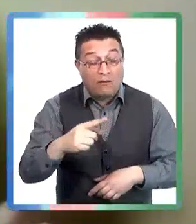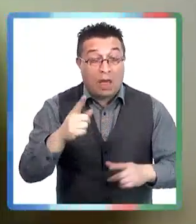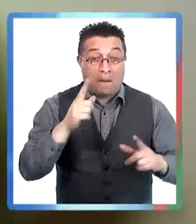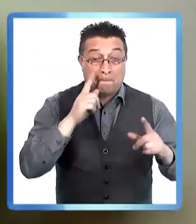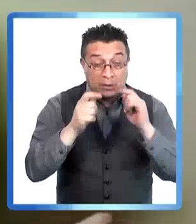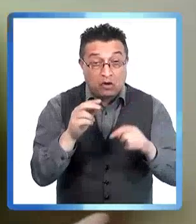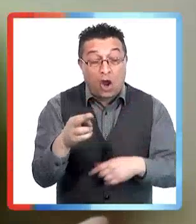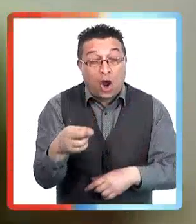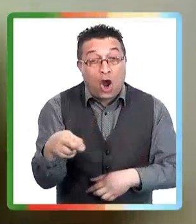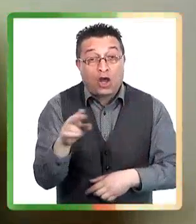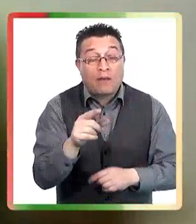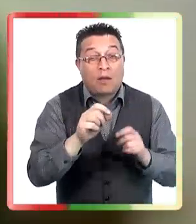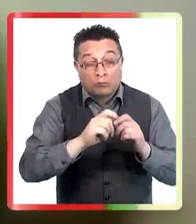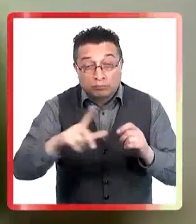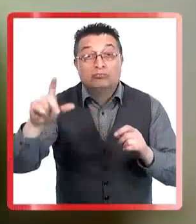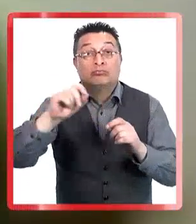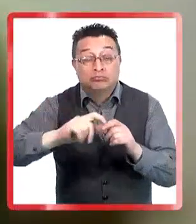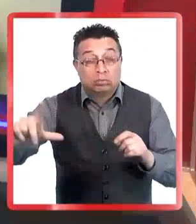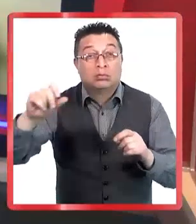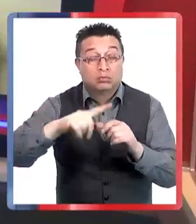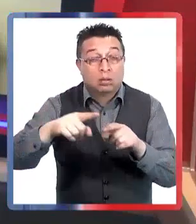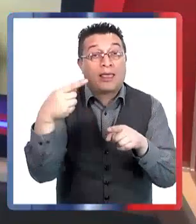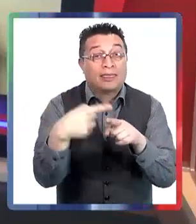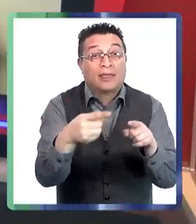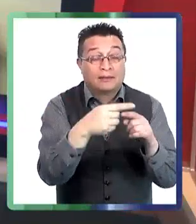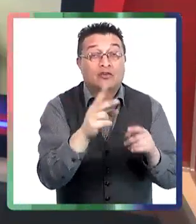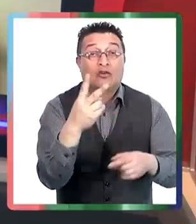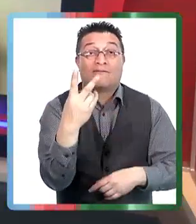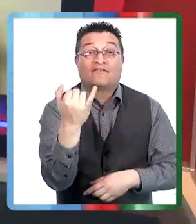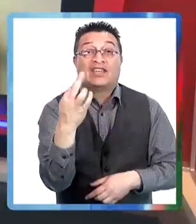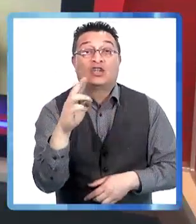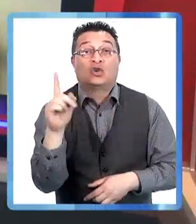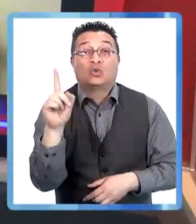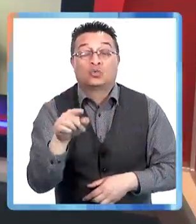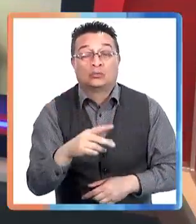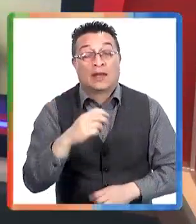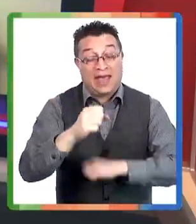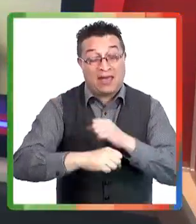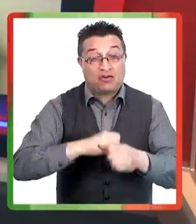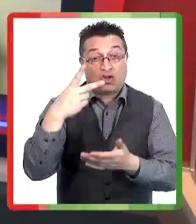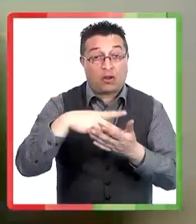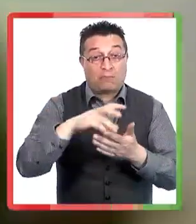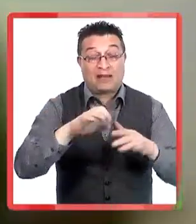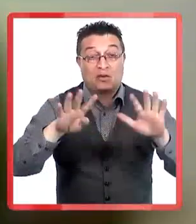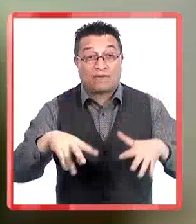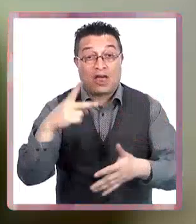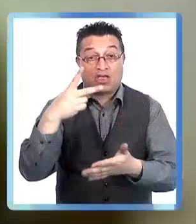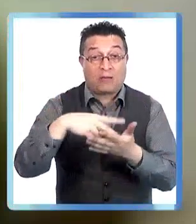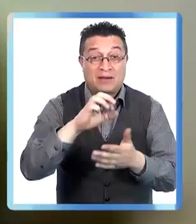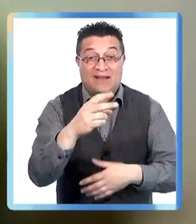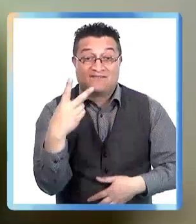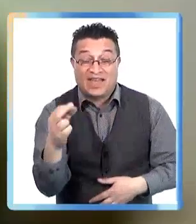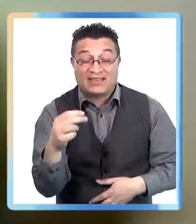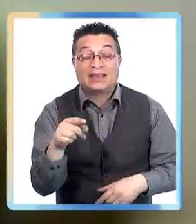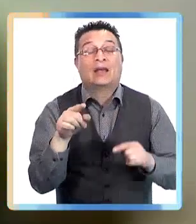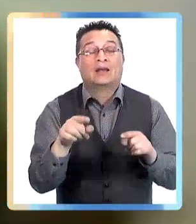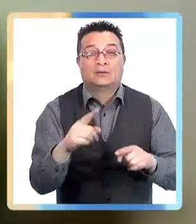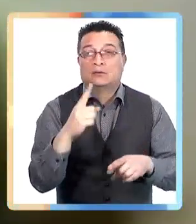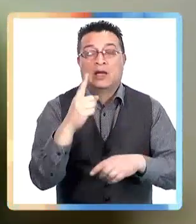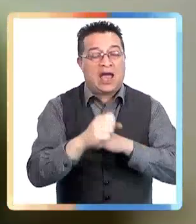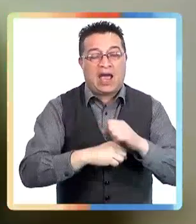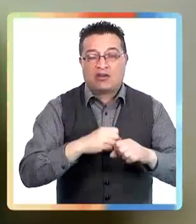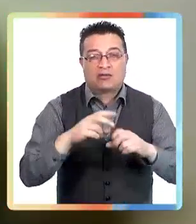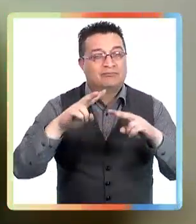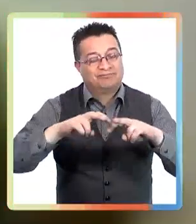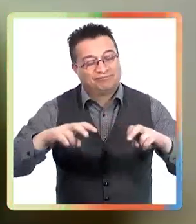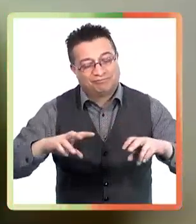analizables porque efectivamente para nosotros los pediatras era increíble tener las consultas vacías, las salas de hospitalización en junio, julio vacías por la